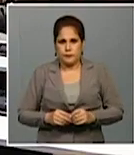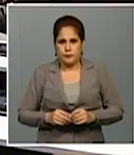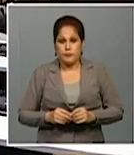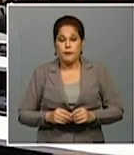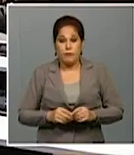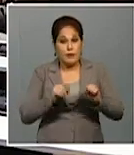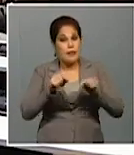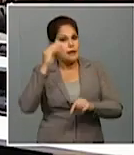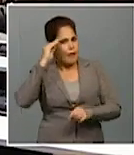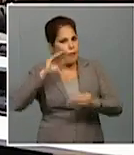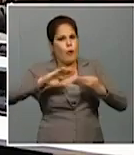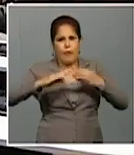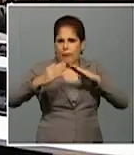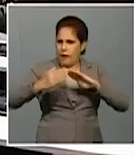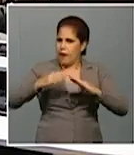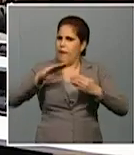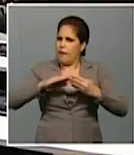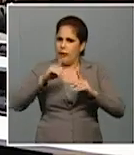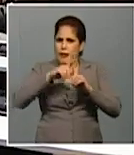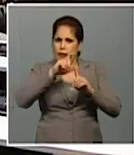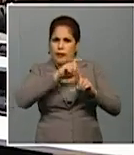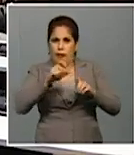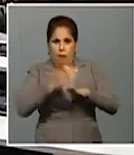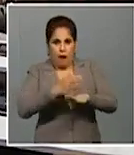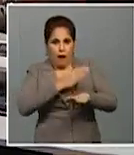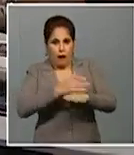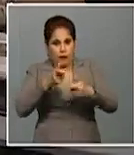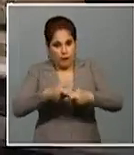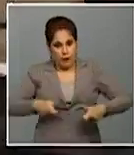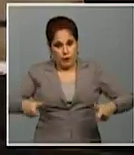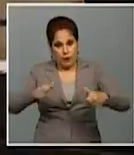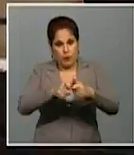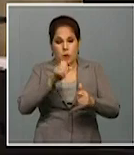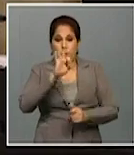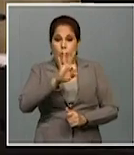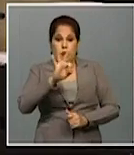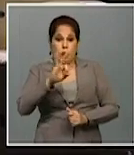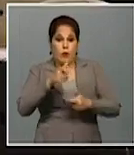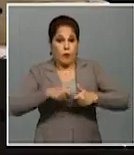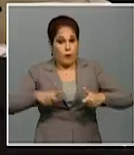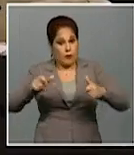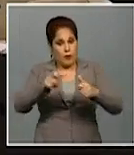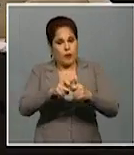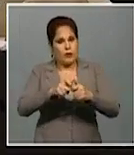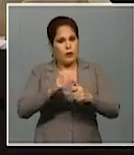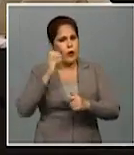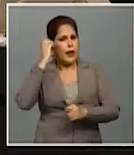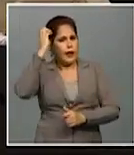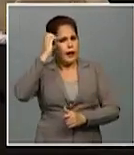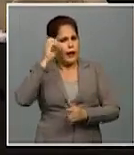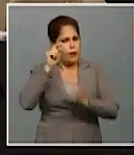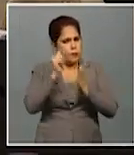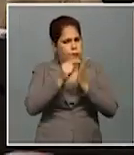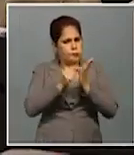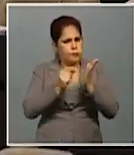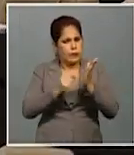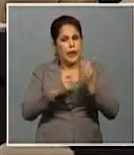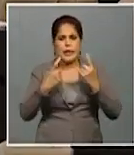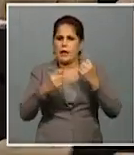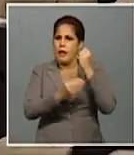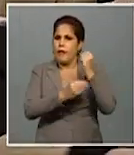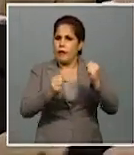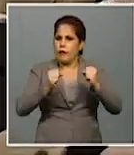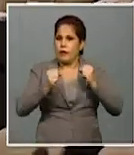Aunque se ha debatido bastante el tema antes del Congreso quisiera apuntar algunos criterios sobre la necesidad de